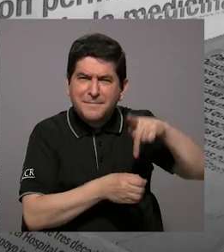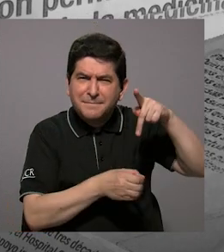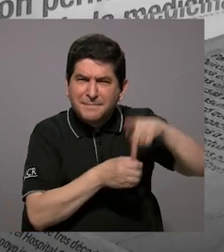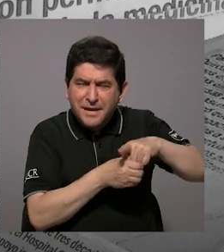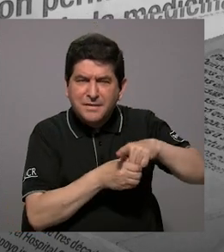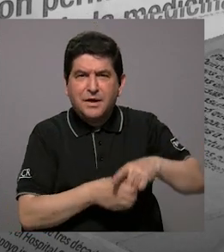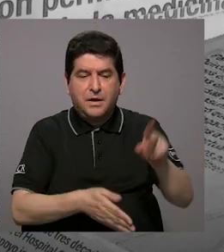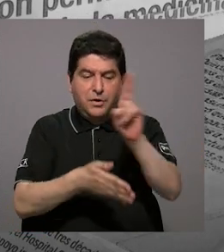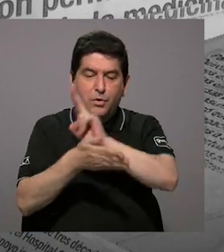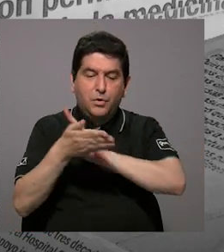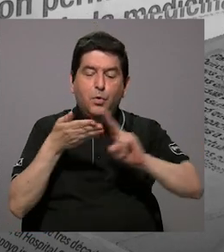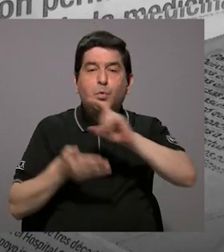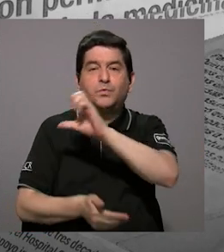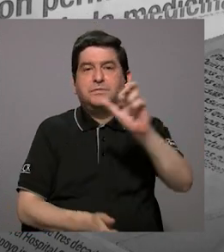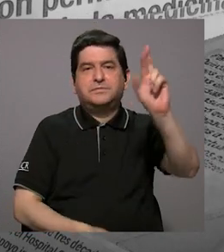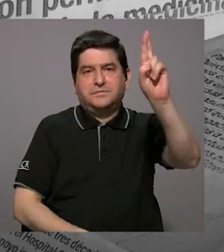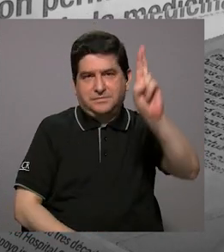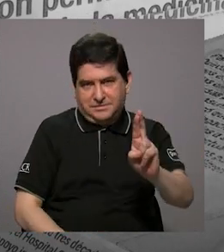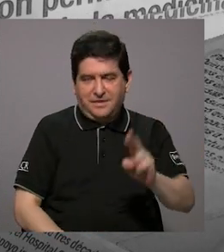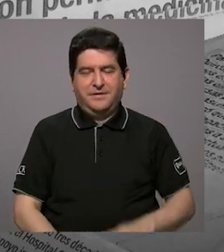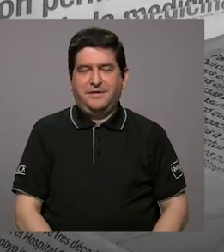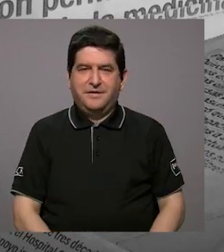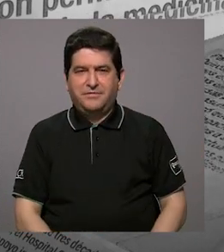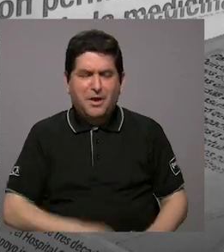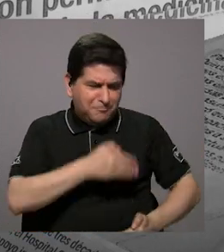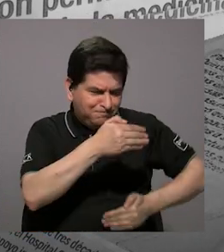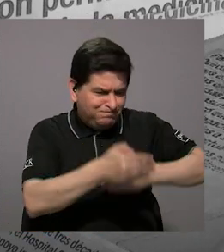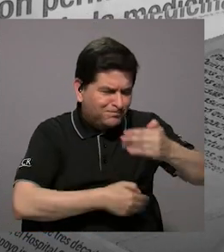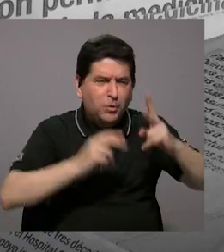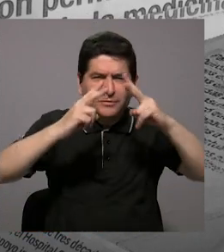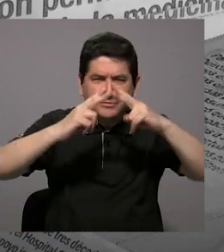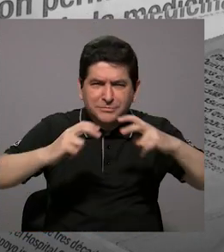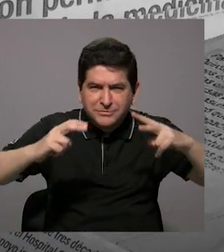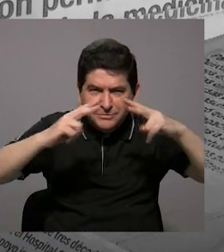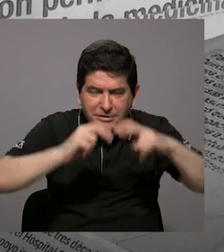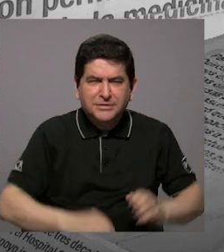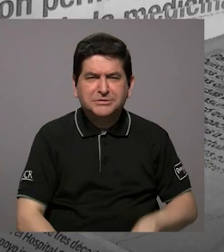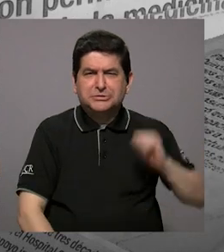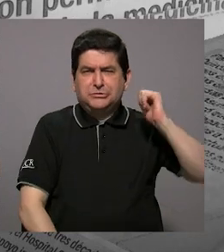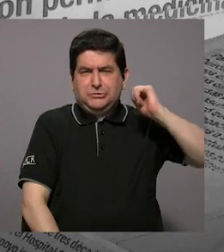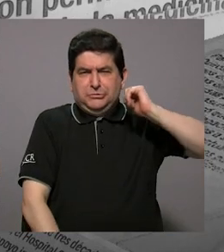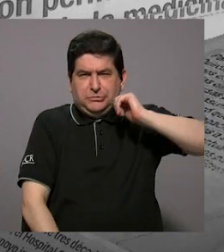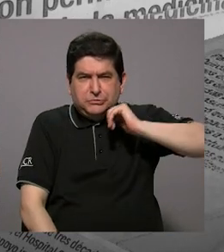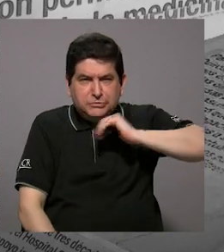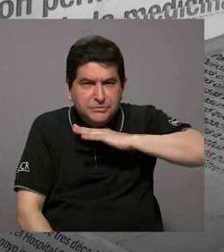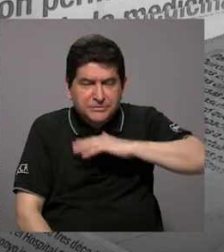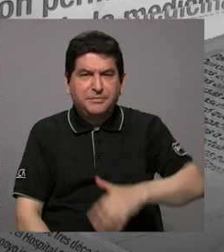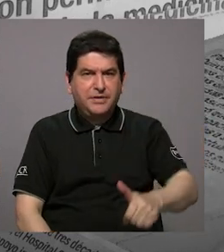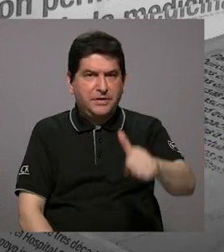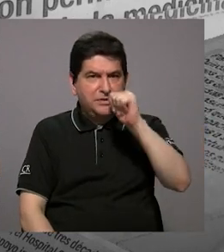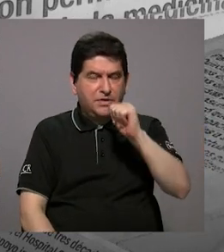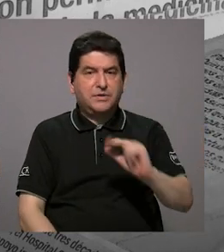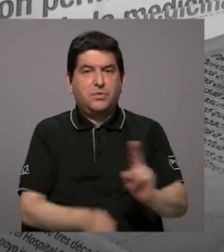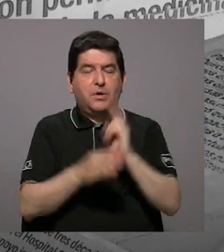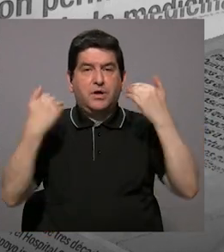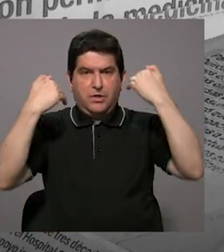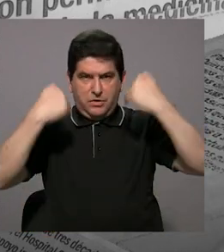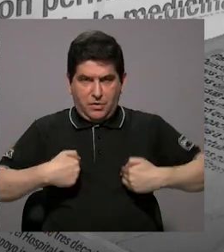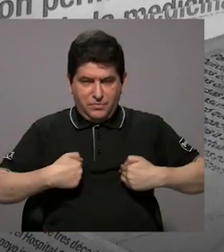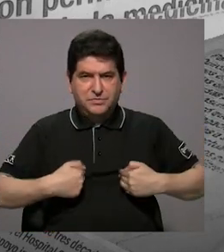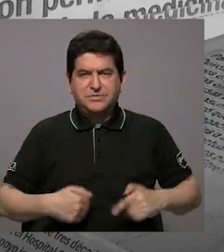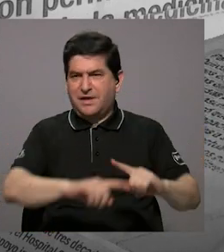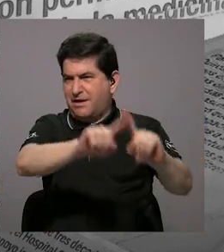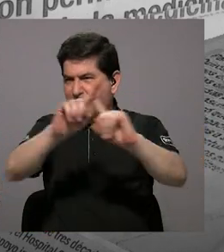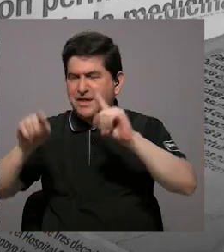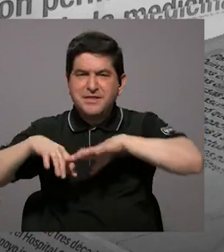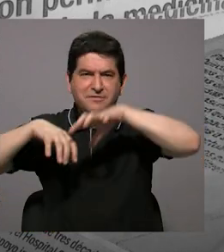¿Cuál fue la participación de la Universidad de Costa Rica en el análisis de la contaminación de agua para consumo